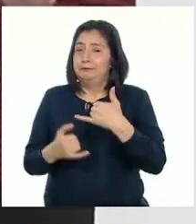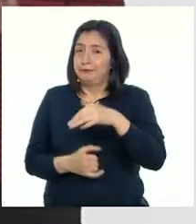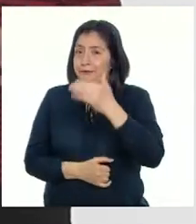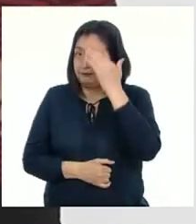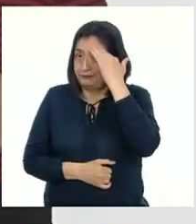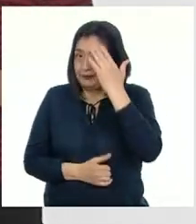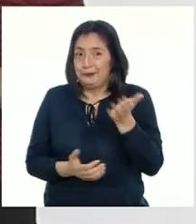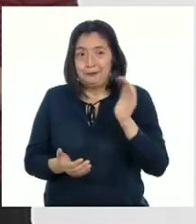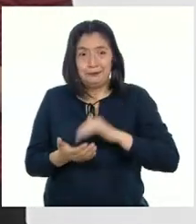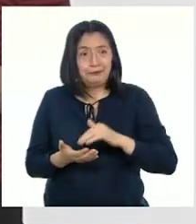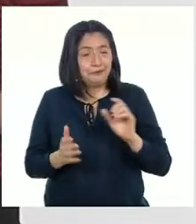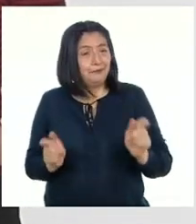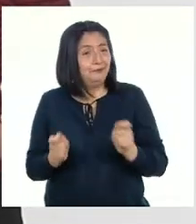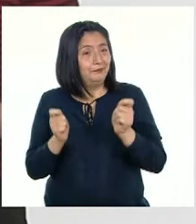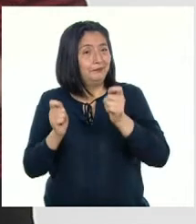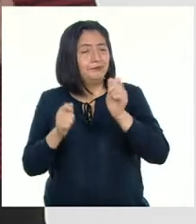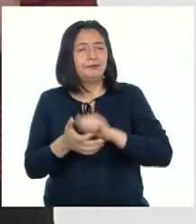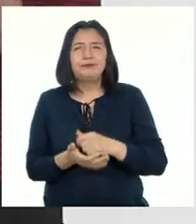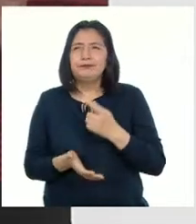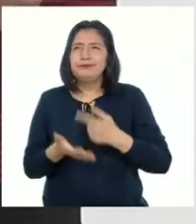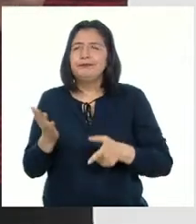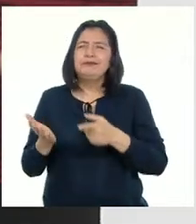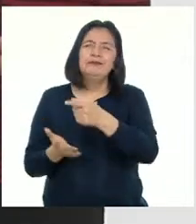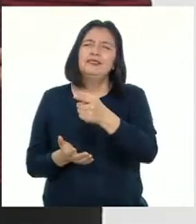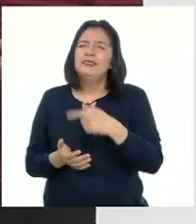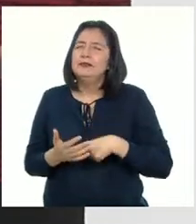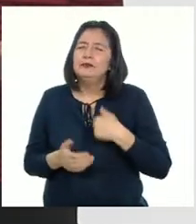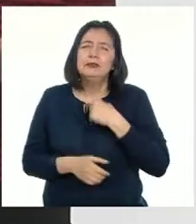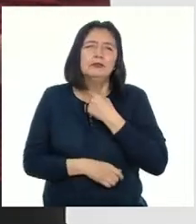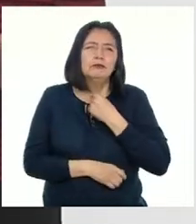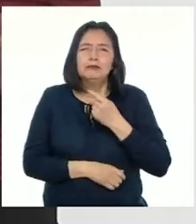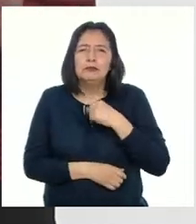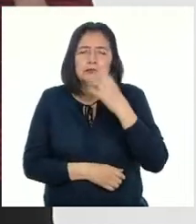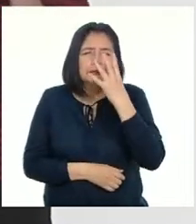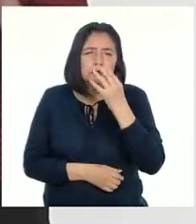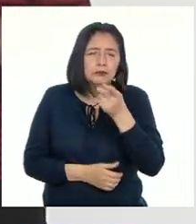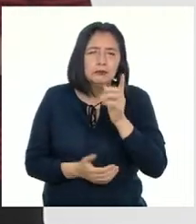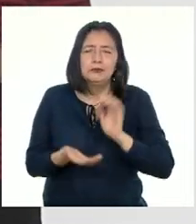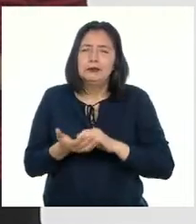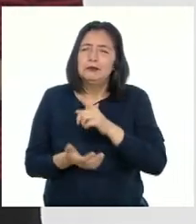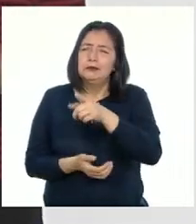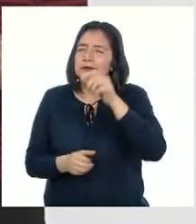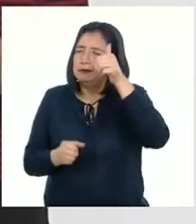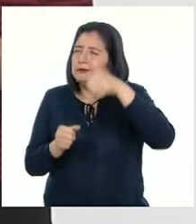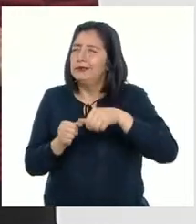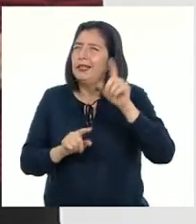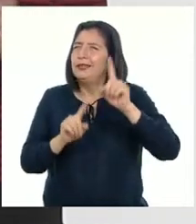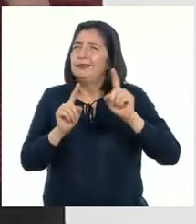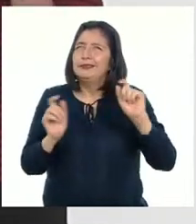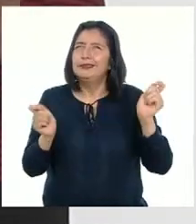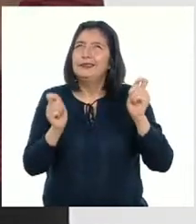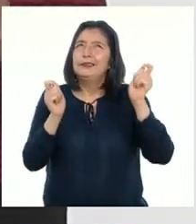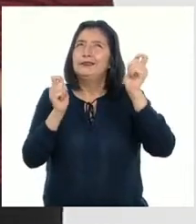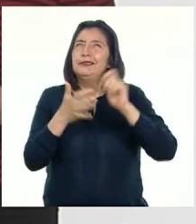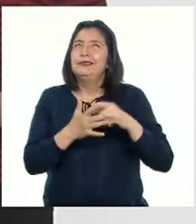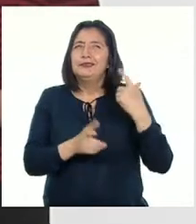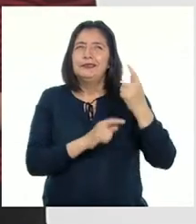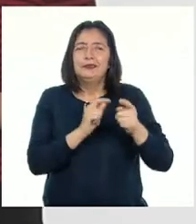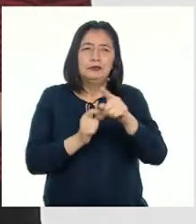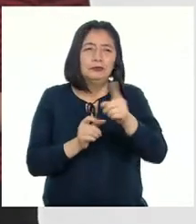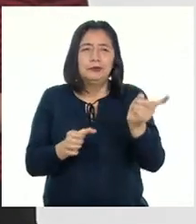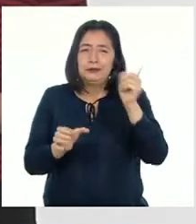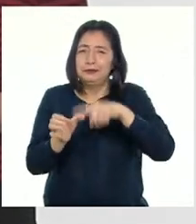saben más sobre estas celebraciones ¿Qué es lo que les ha llamado más la atención? ¿Han recordado alguna celebración tradicional en la que hayan